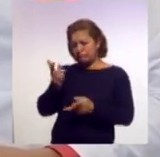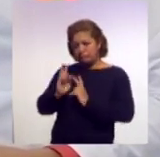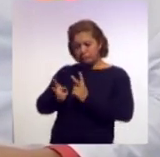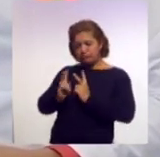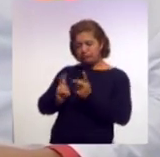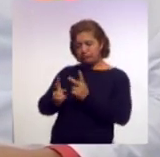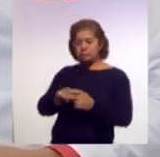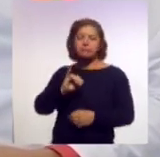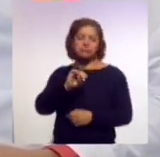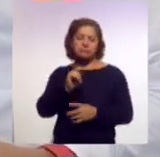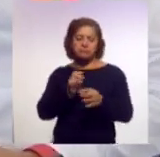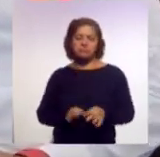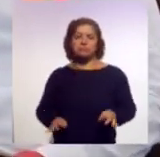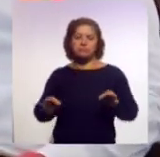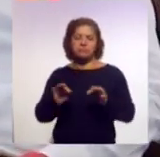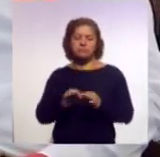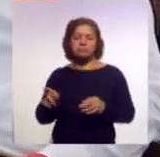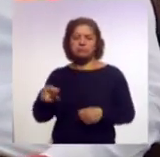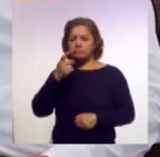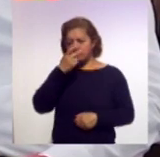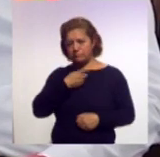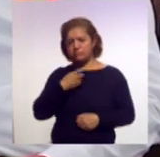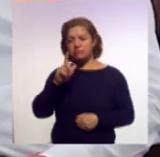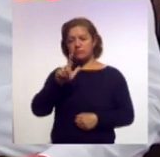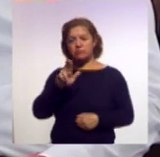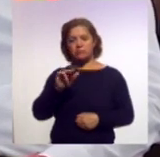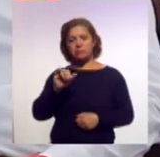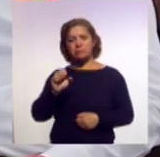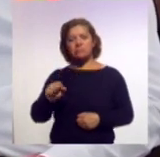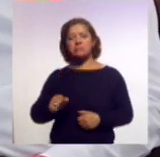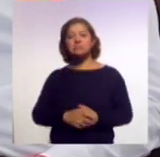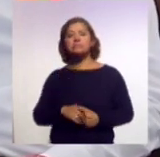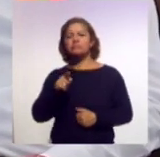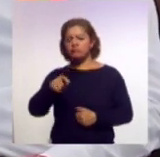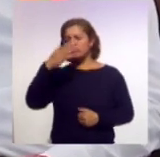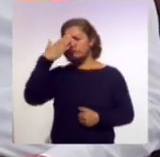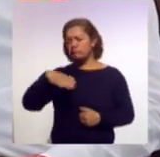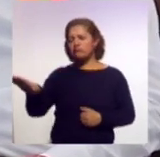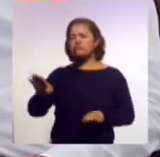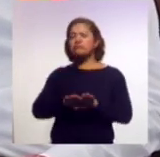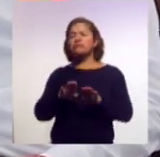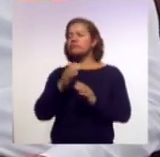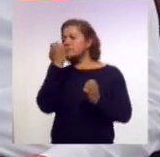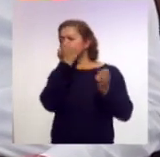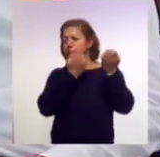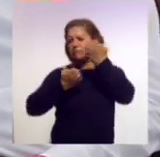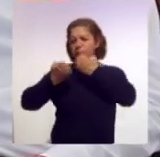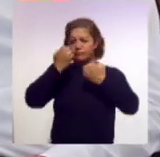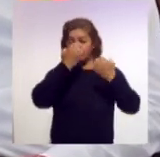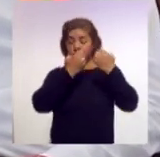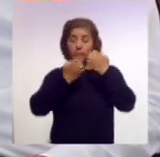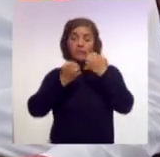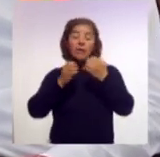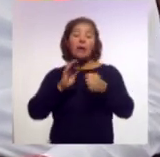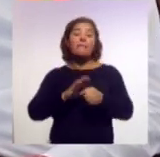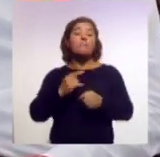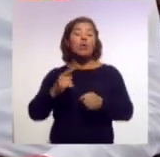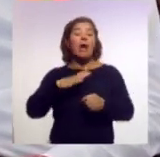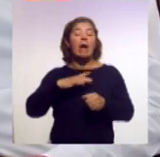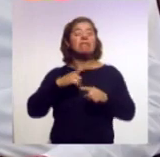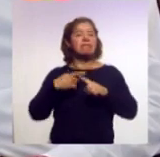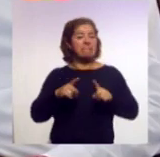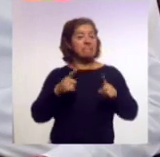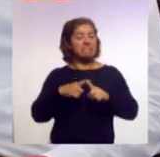es importante que lo hayas mencionado, Luis. Y bueno, ¿cómo es que se evalúa todo este proceso de adopción? Porque son diferentes pasos para